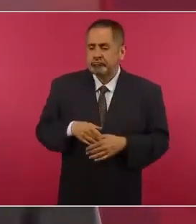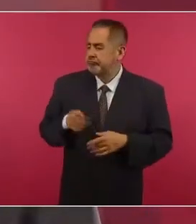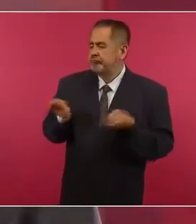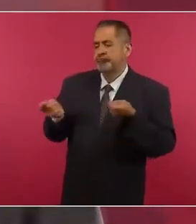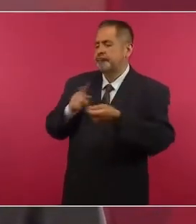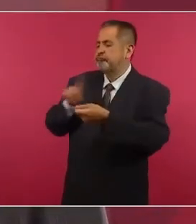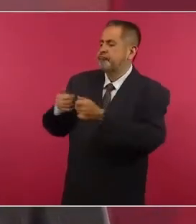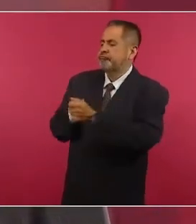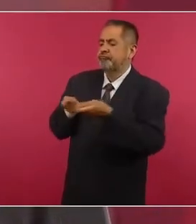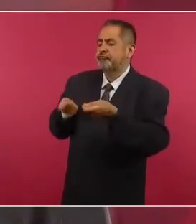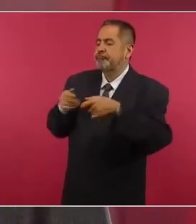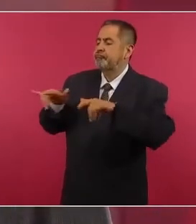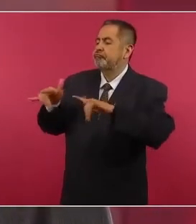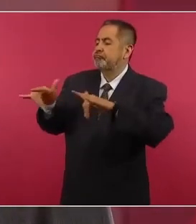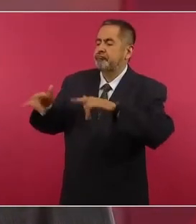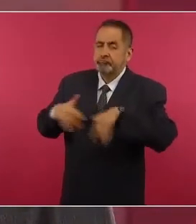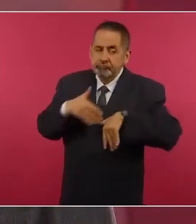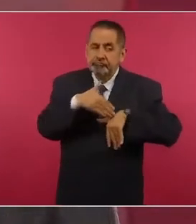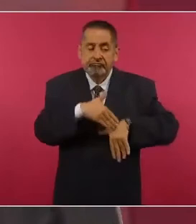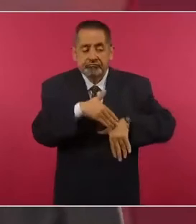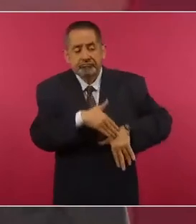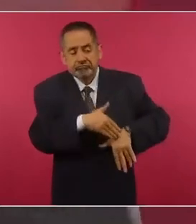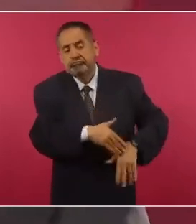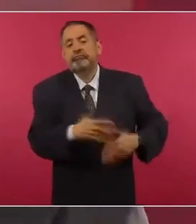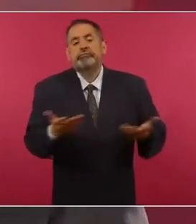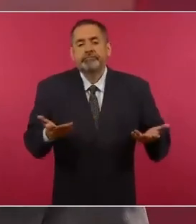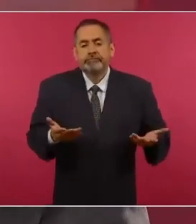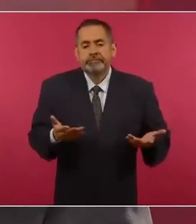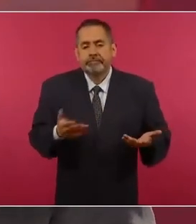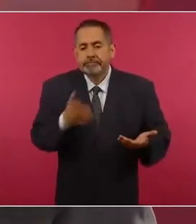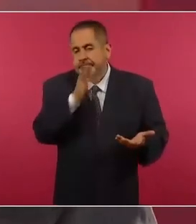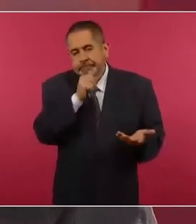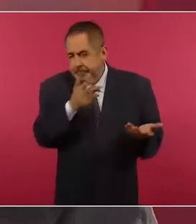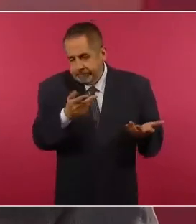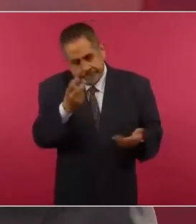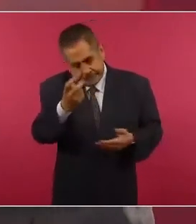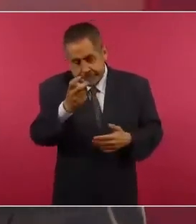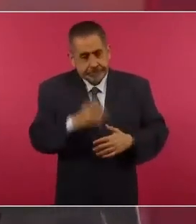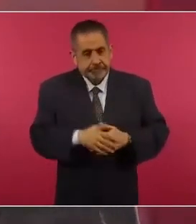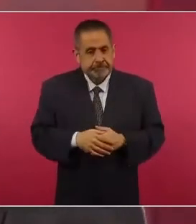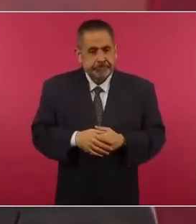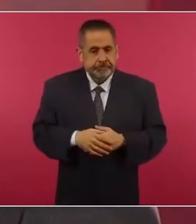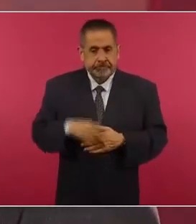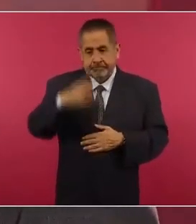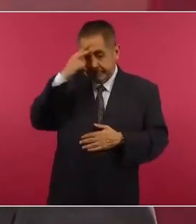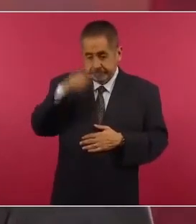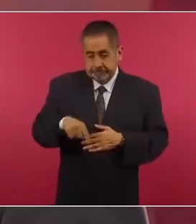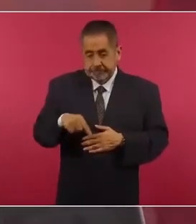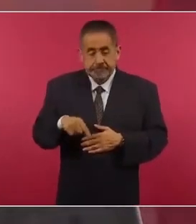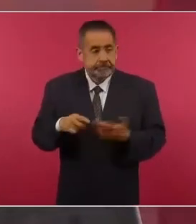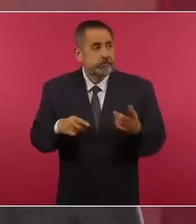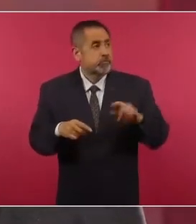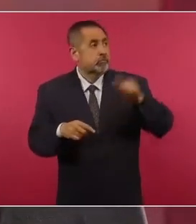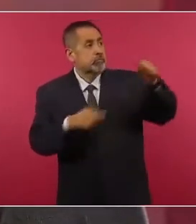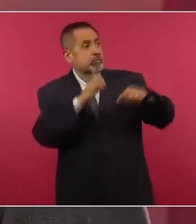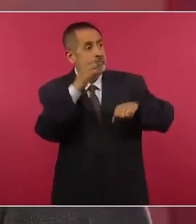tanto de México como del extranjero.